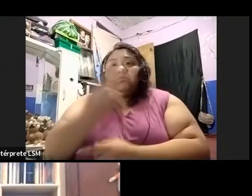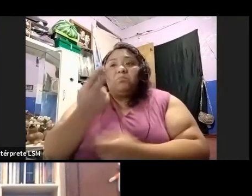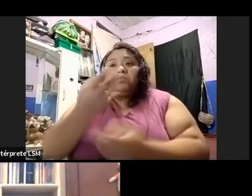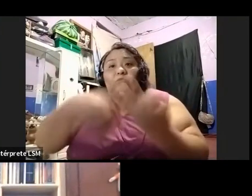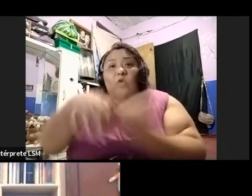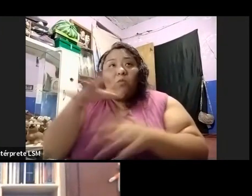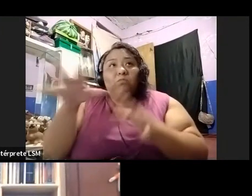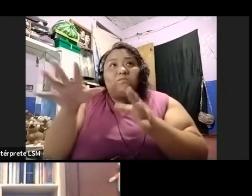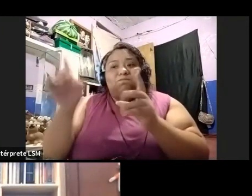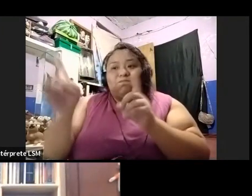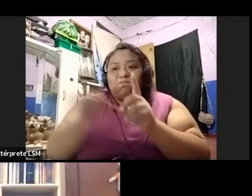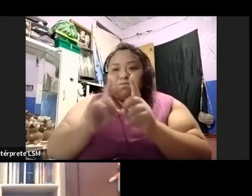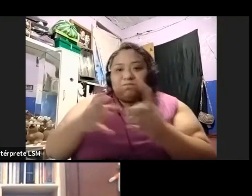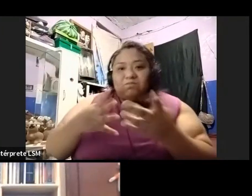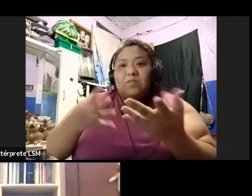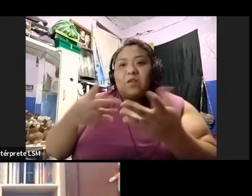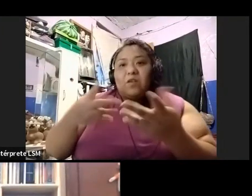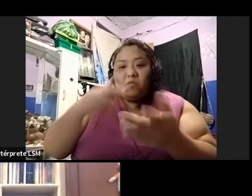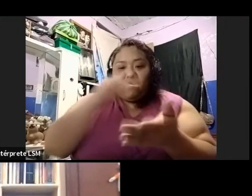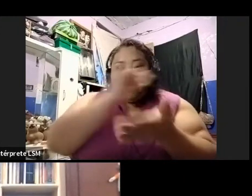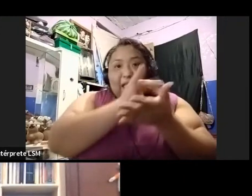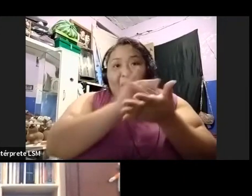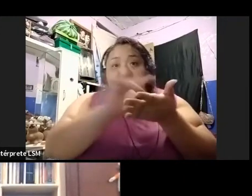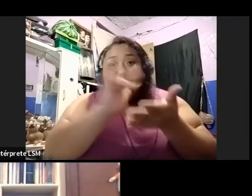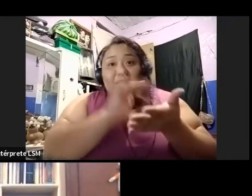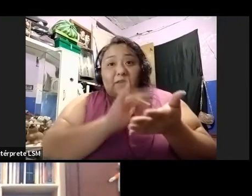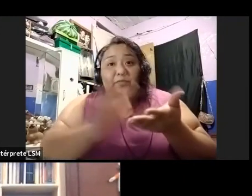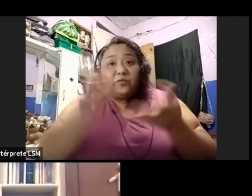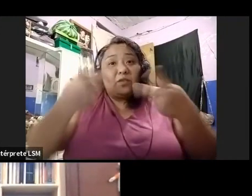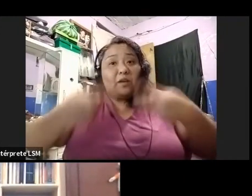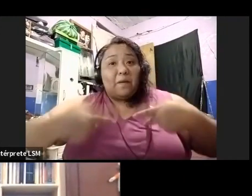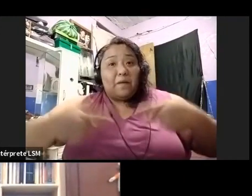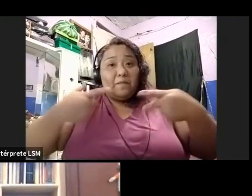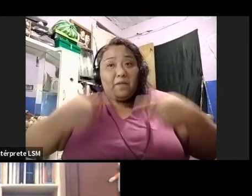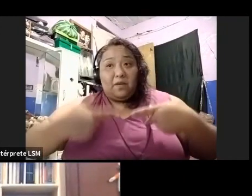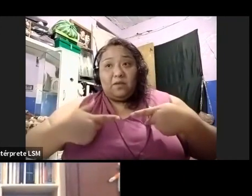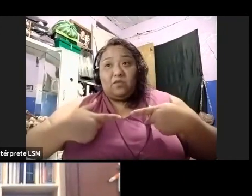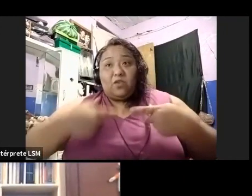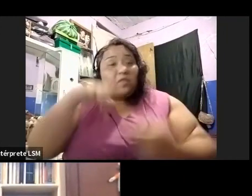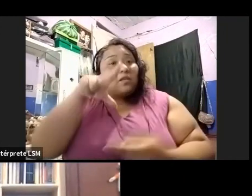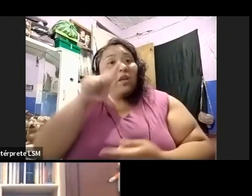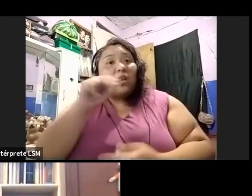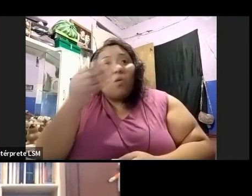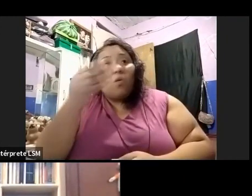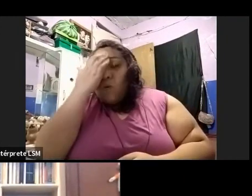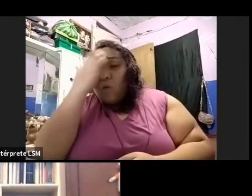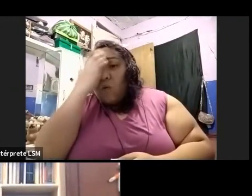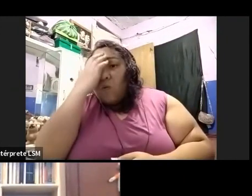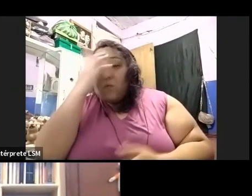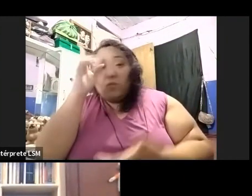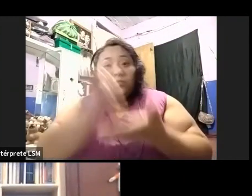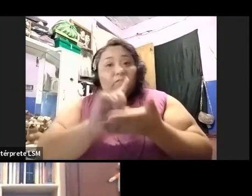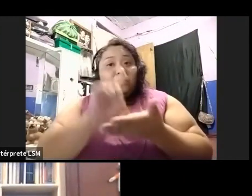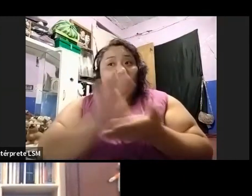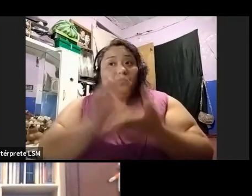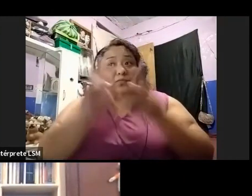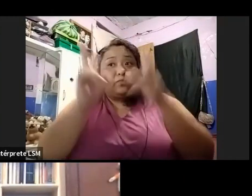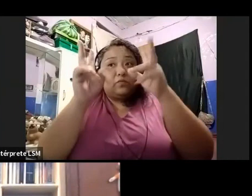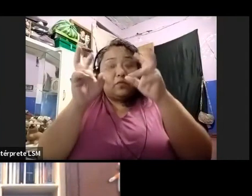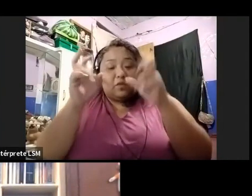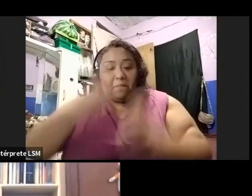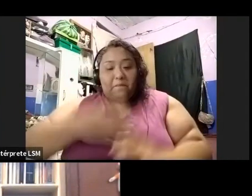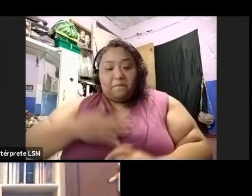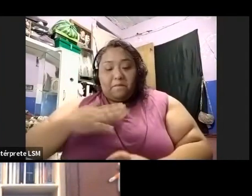sabes qué, este tipo de lectura también a personas que no están en tema de discapacidad. Realmente fue mi testimonio, pues porque esa es mi vida.